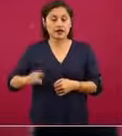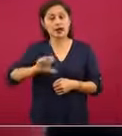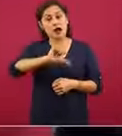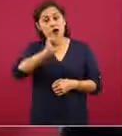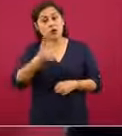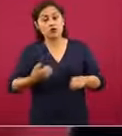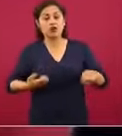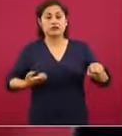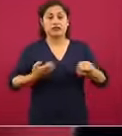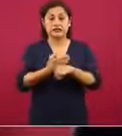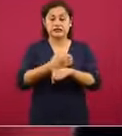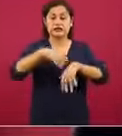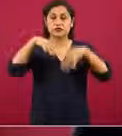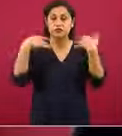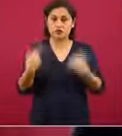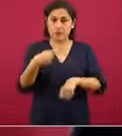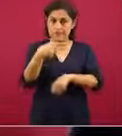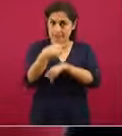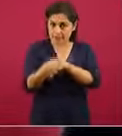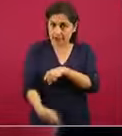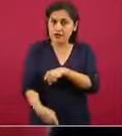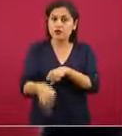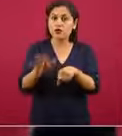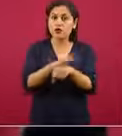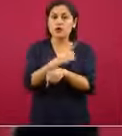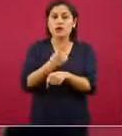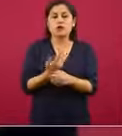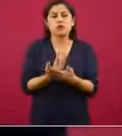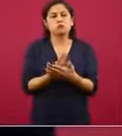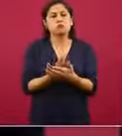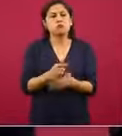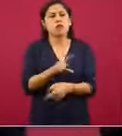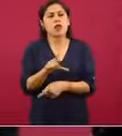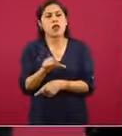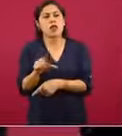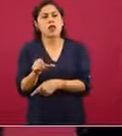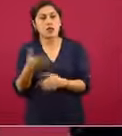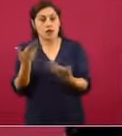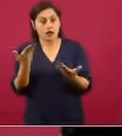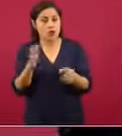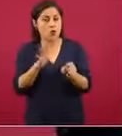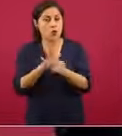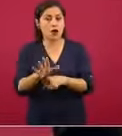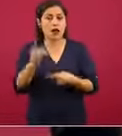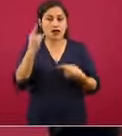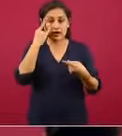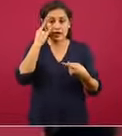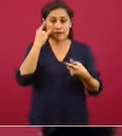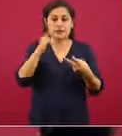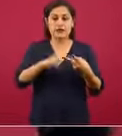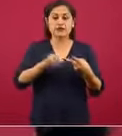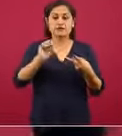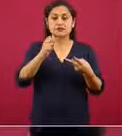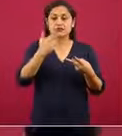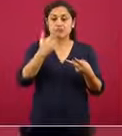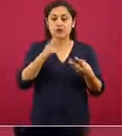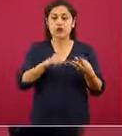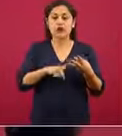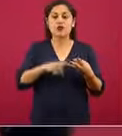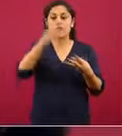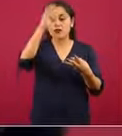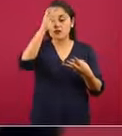este promedio se está incrementando y son varias. Son varias entidades. Campeche, Chihuahua, Coahuila, Jalisco,